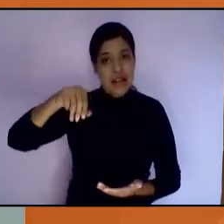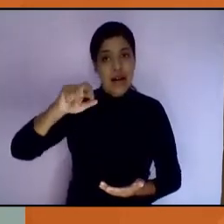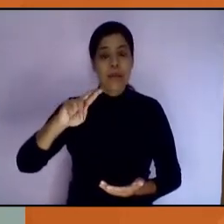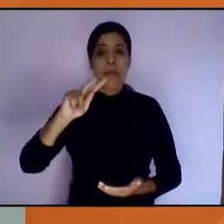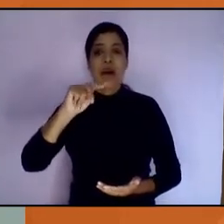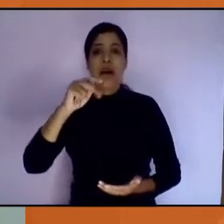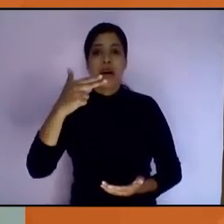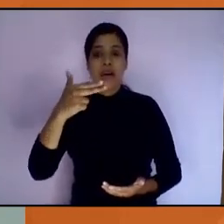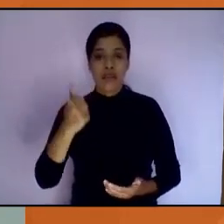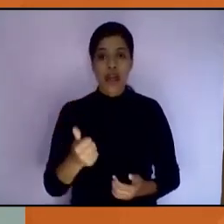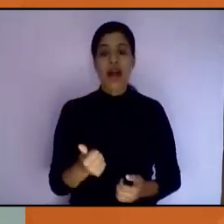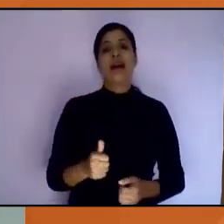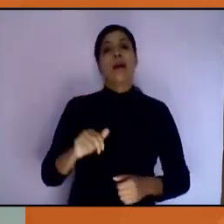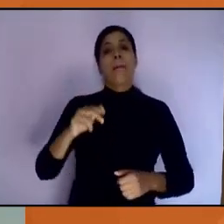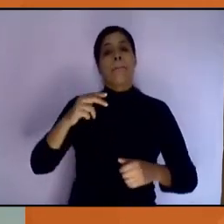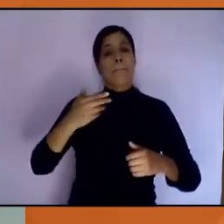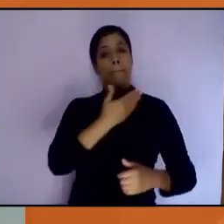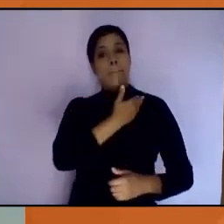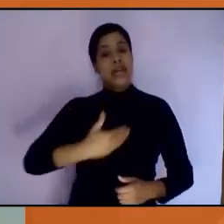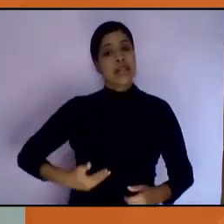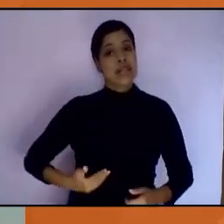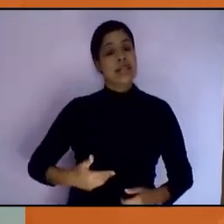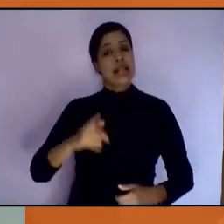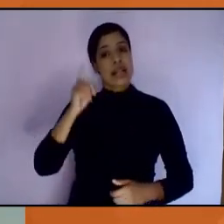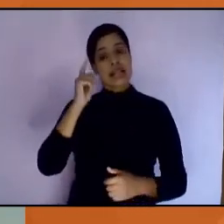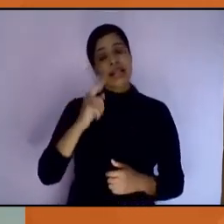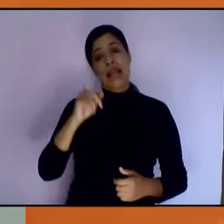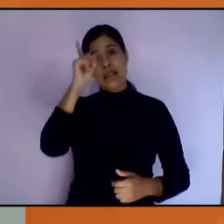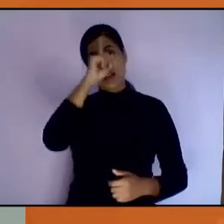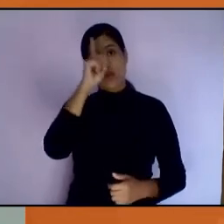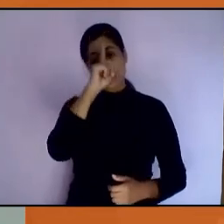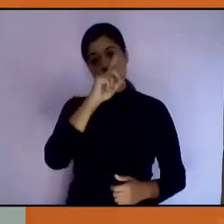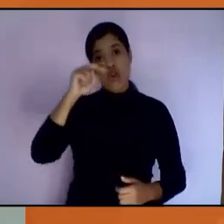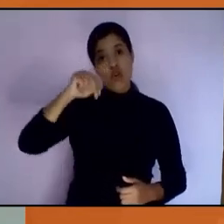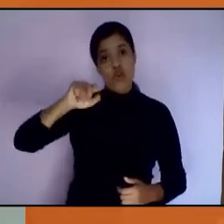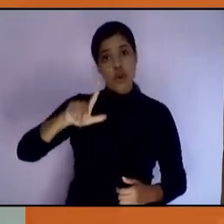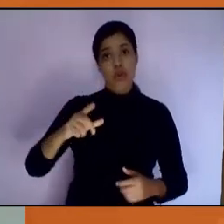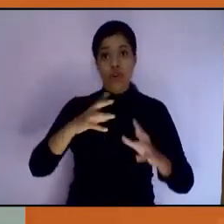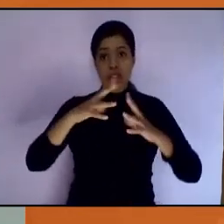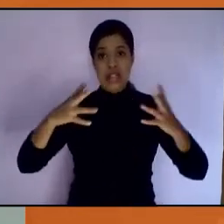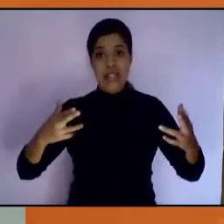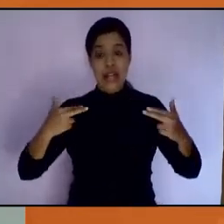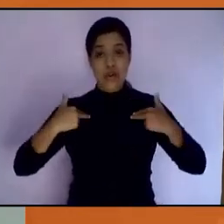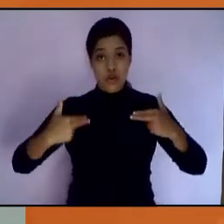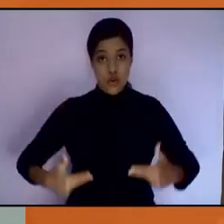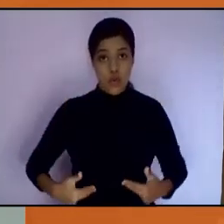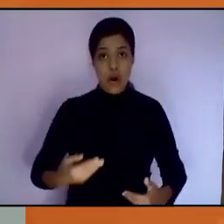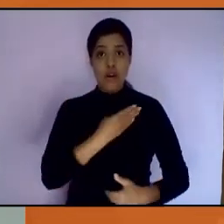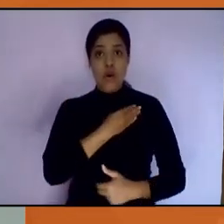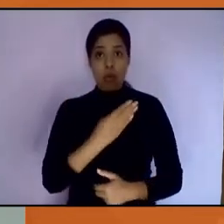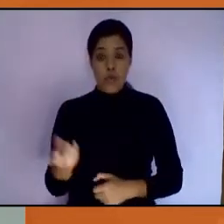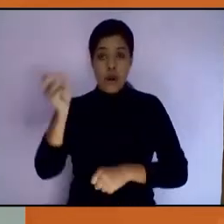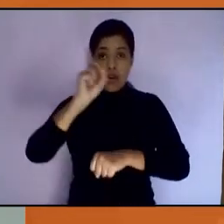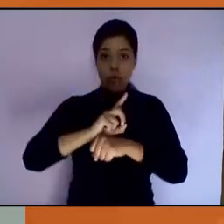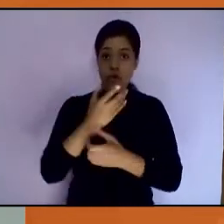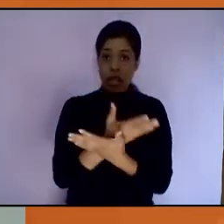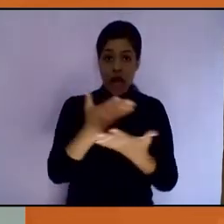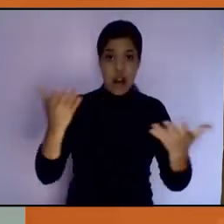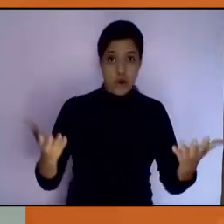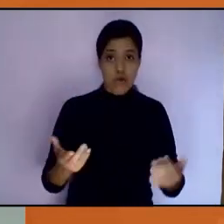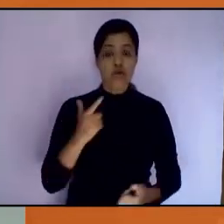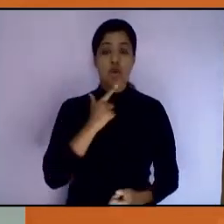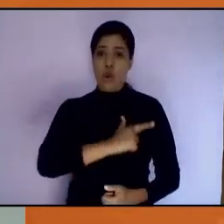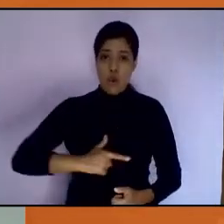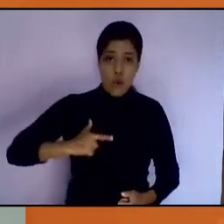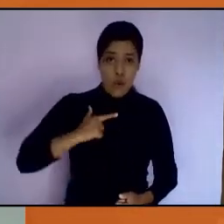presidenta de la Comisión de Desarrollo Humano del Consejo Nuevo León. Buenos días tengan todas y todos. Es un